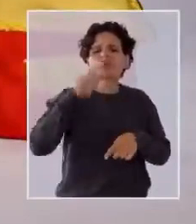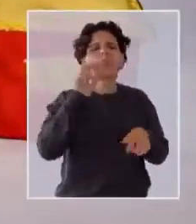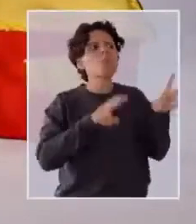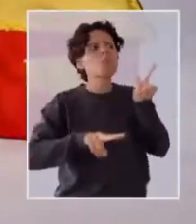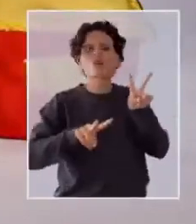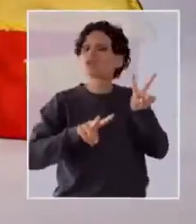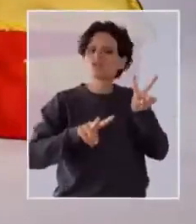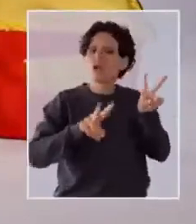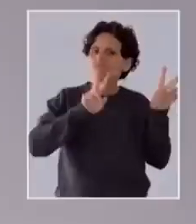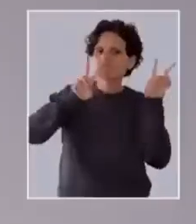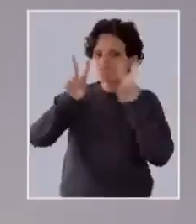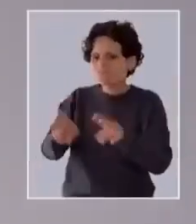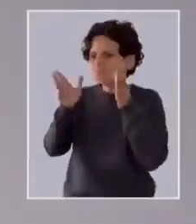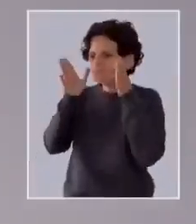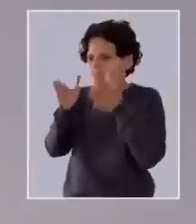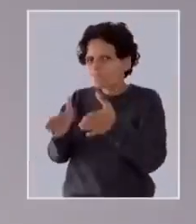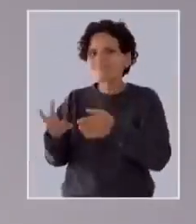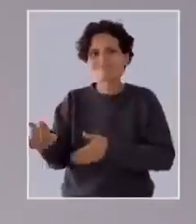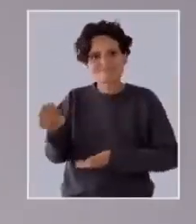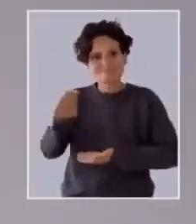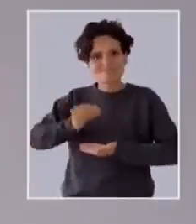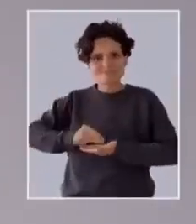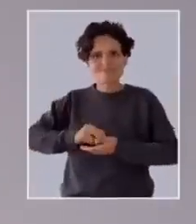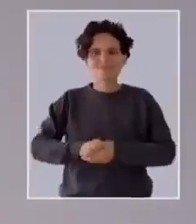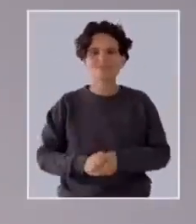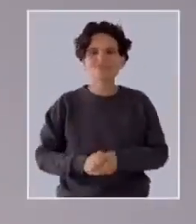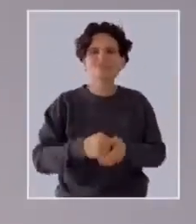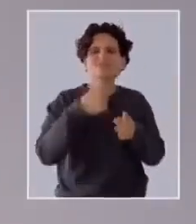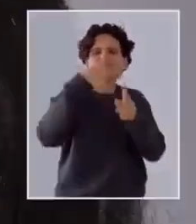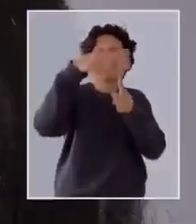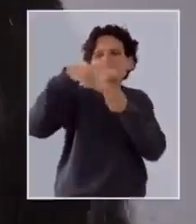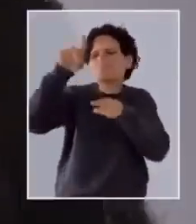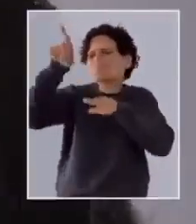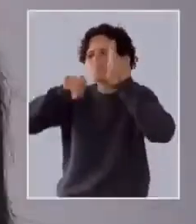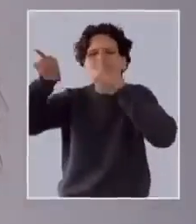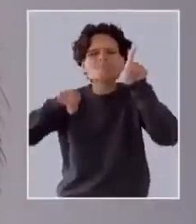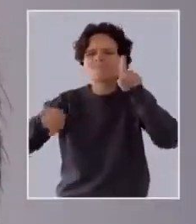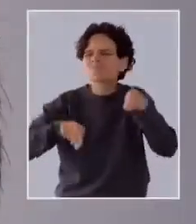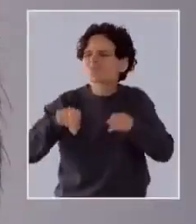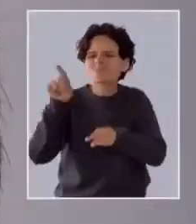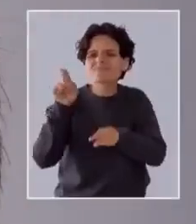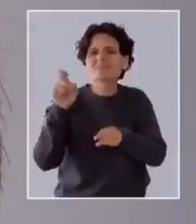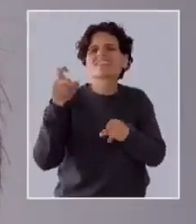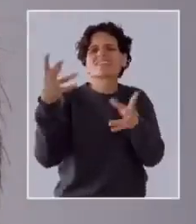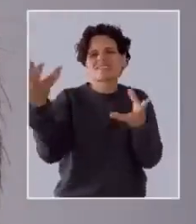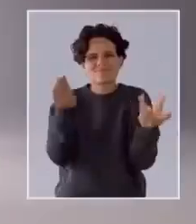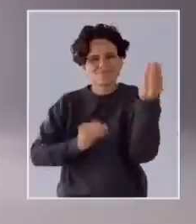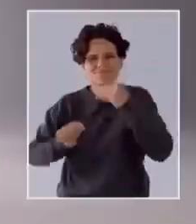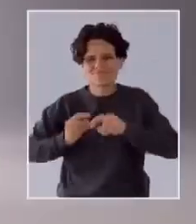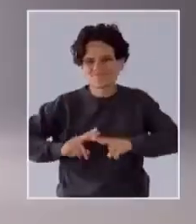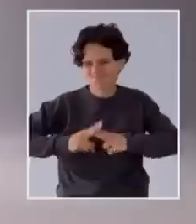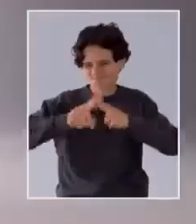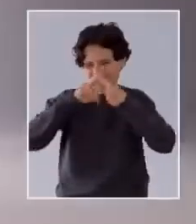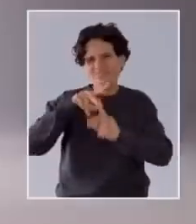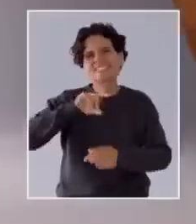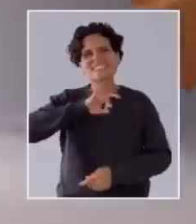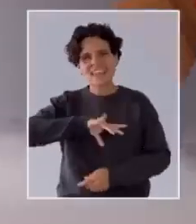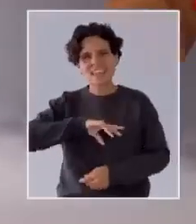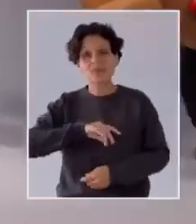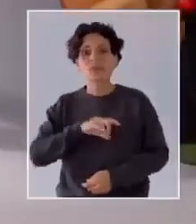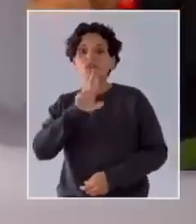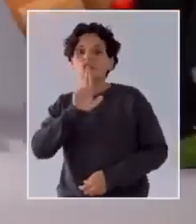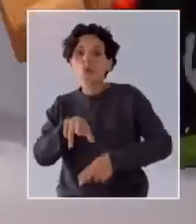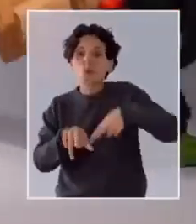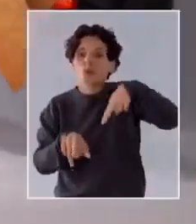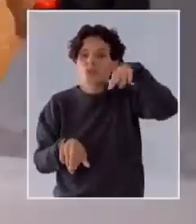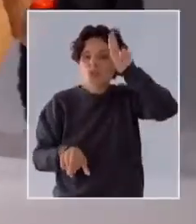deben darle la espalda. Está hecho de cada una de sus distintas expresiones. Chile avanza desde el sur, Chile avanza